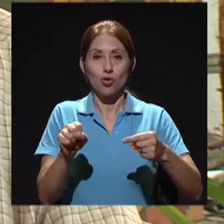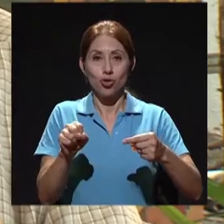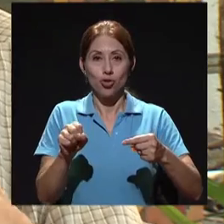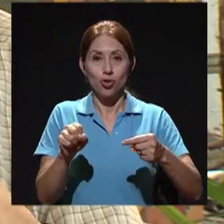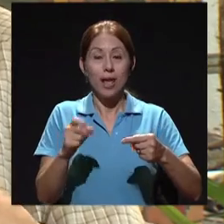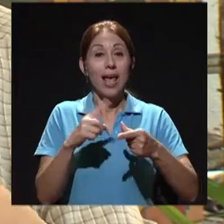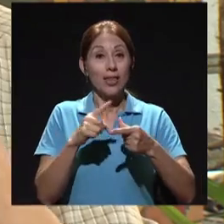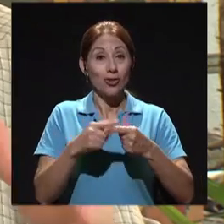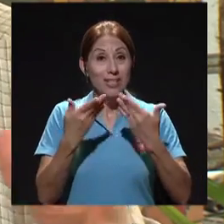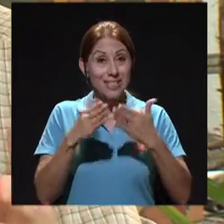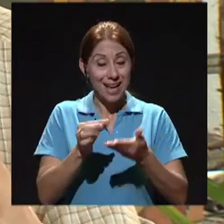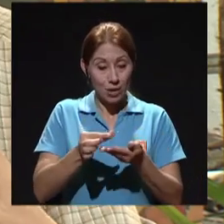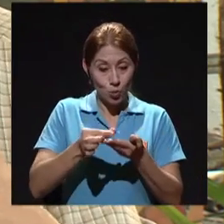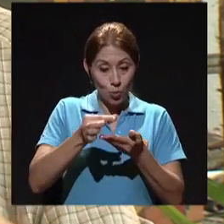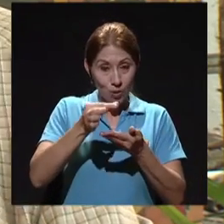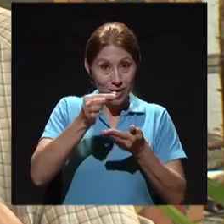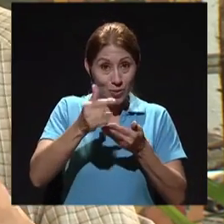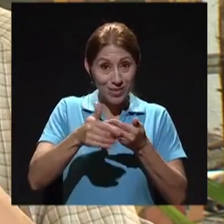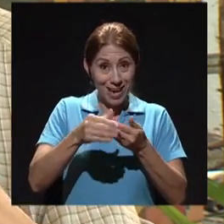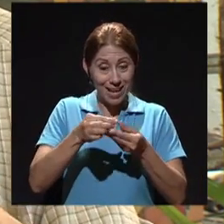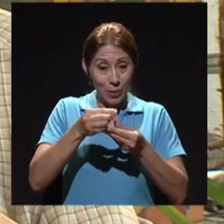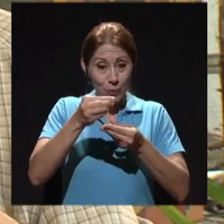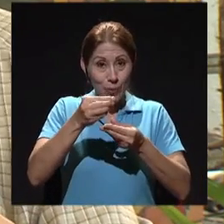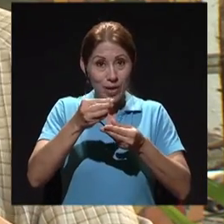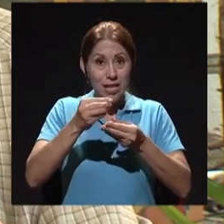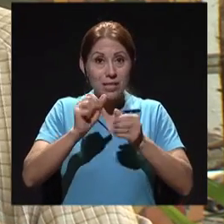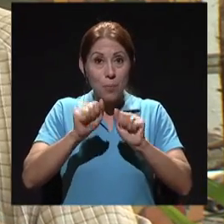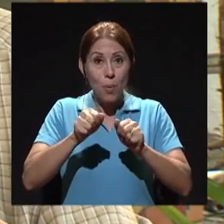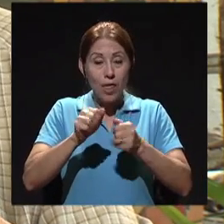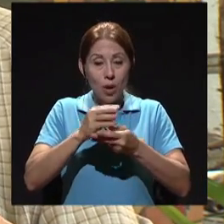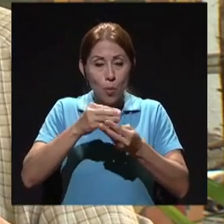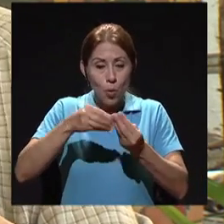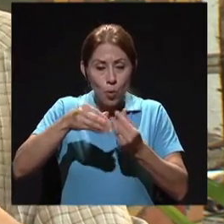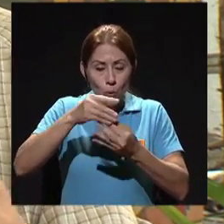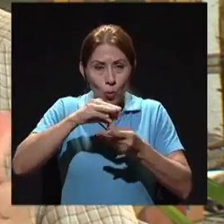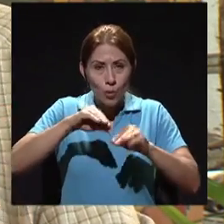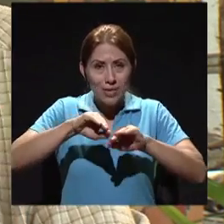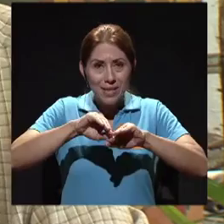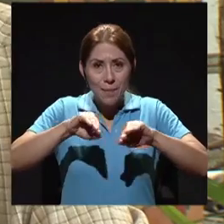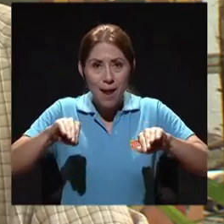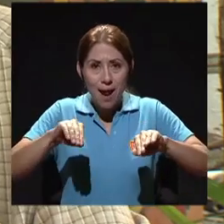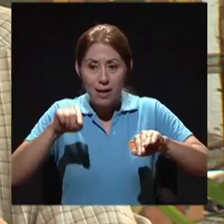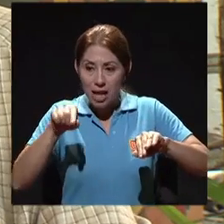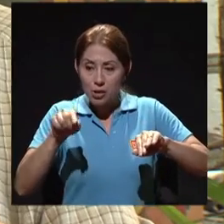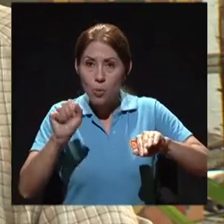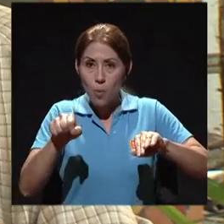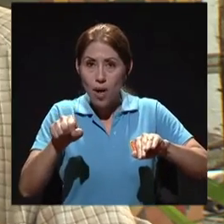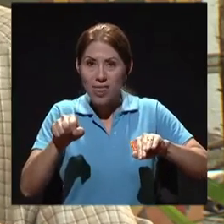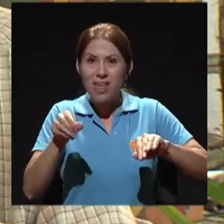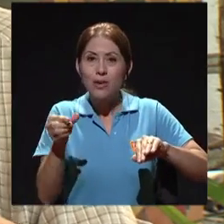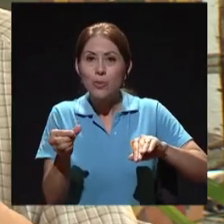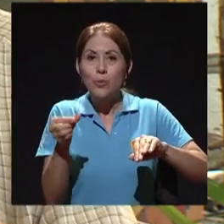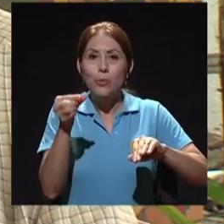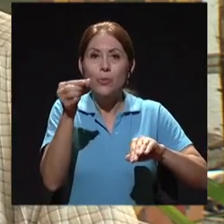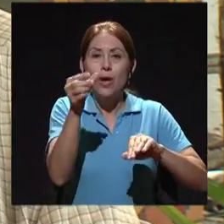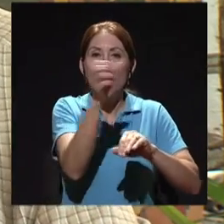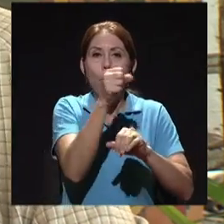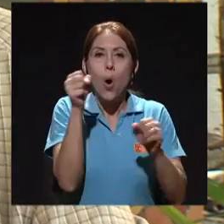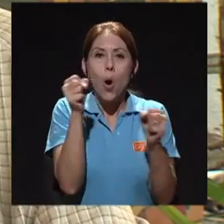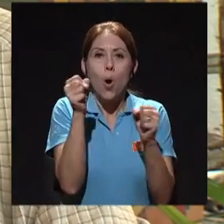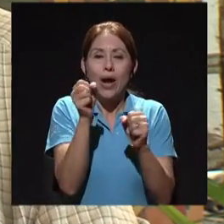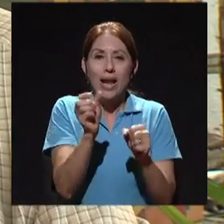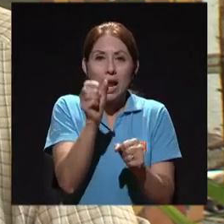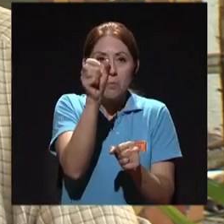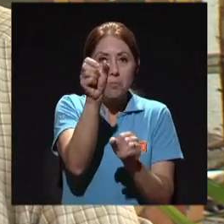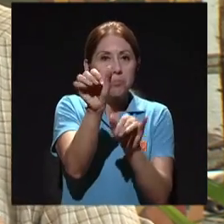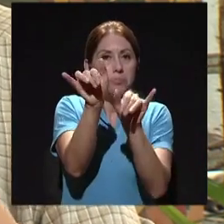suero, se centrifuga, ¿verdad?, se separa y eso se puede congelar. Y ya después se puede procesar. Hay pruebas, por